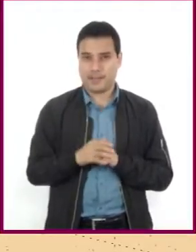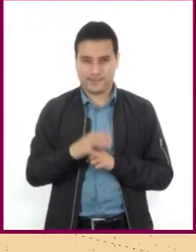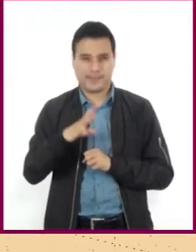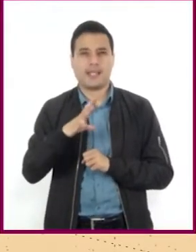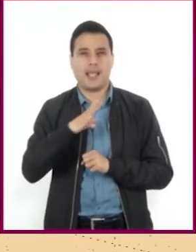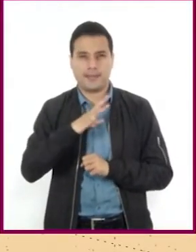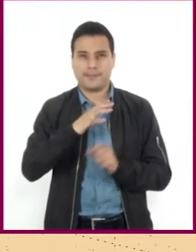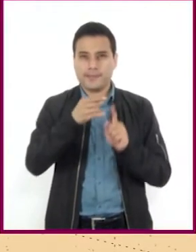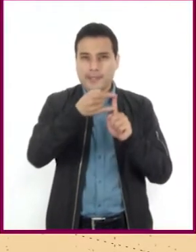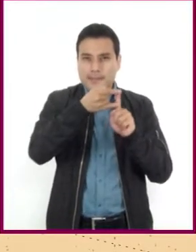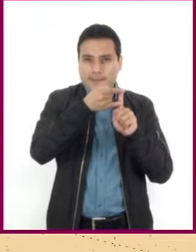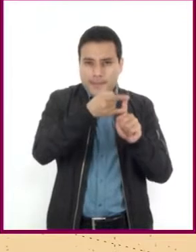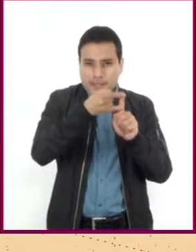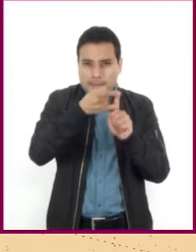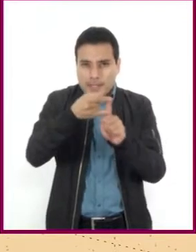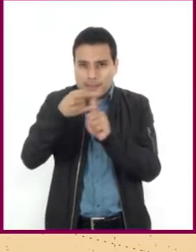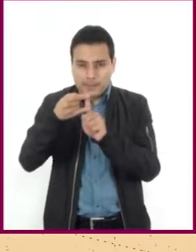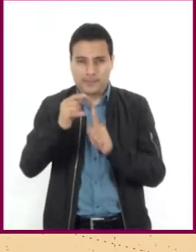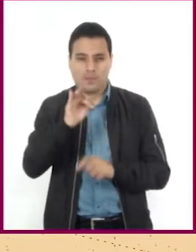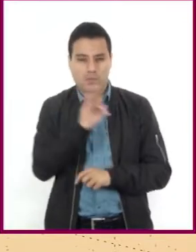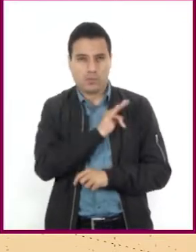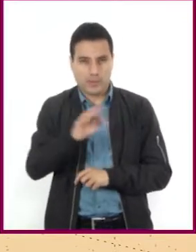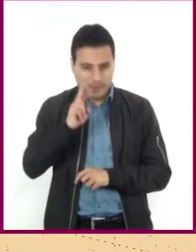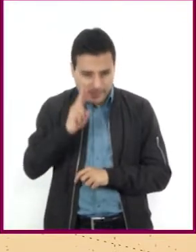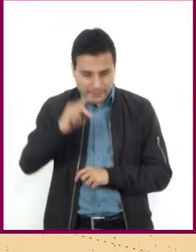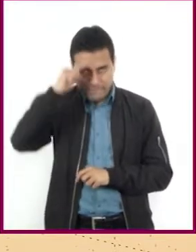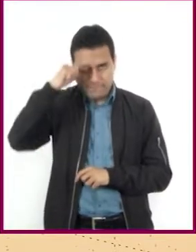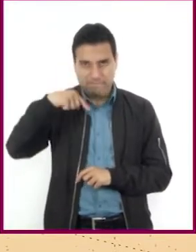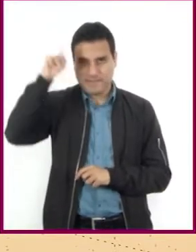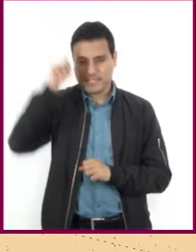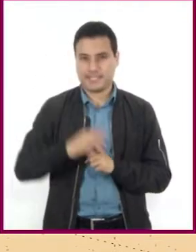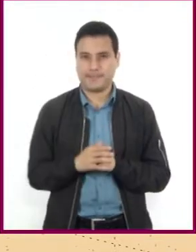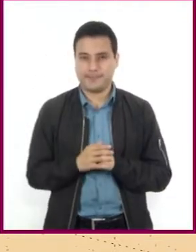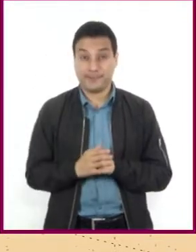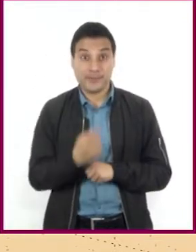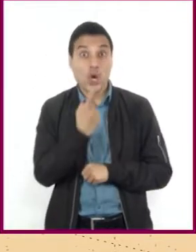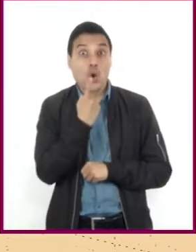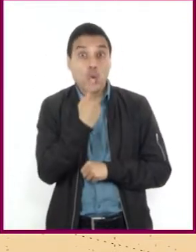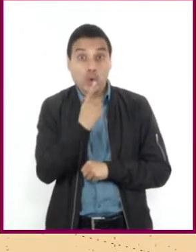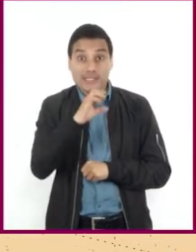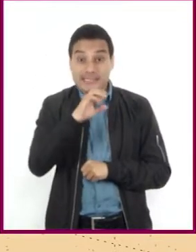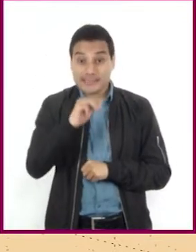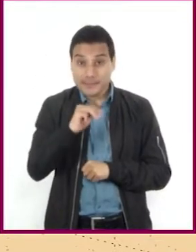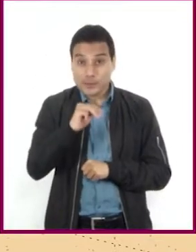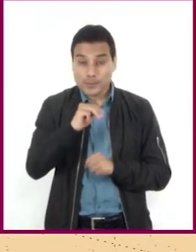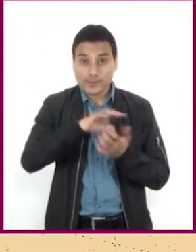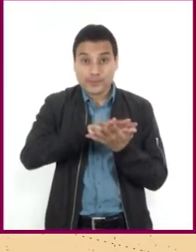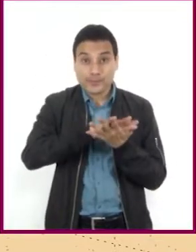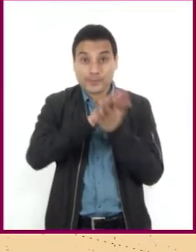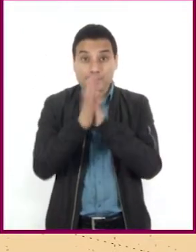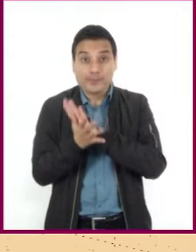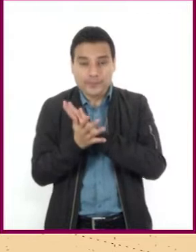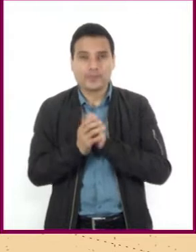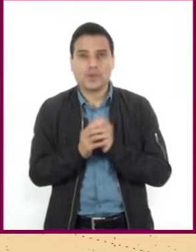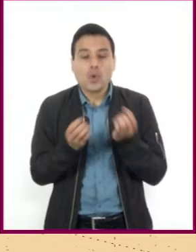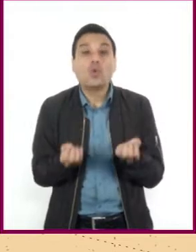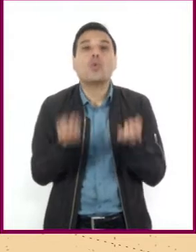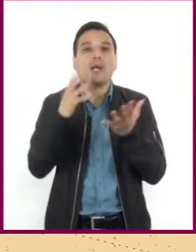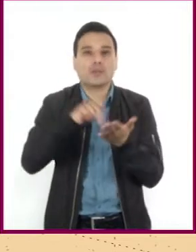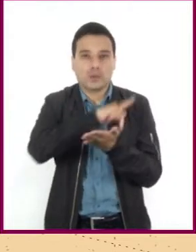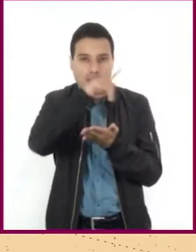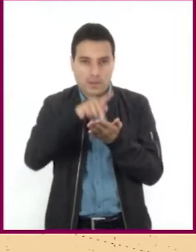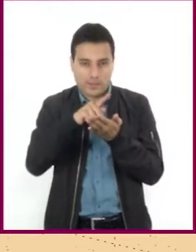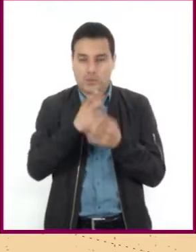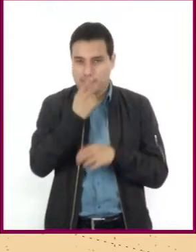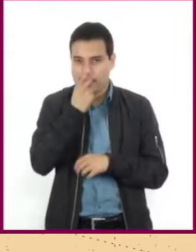dividida en segmentos de un centímetro, en donde cada centímetro en la escala te indica a cuántos kilómetros